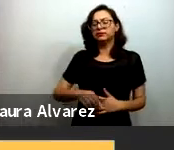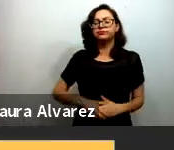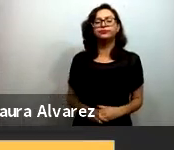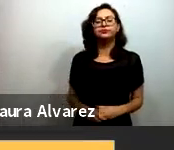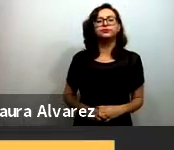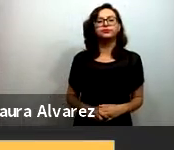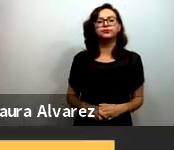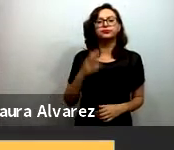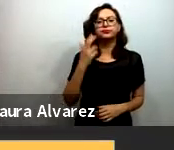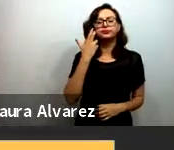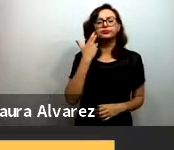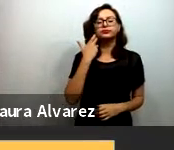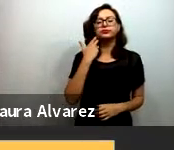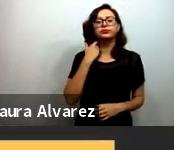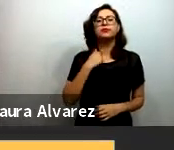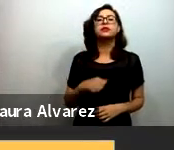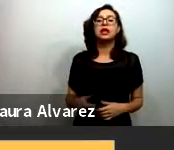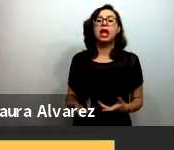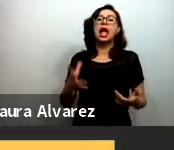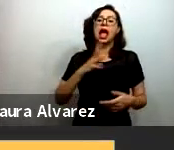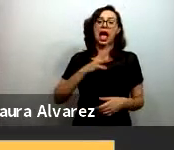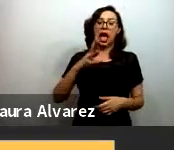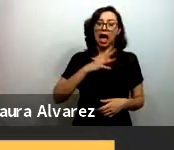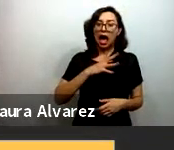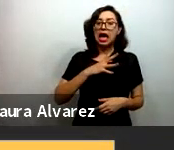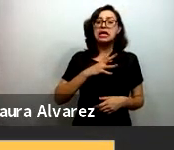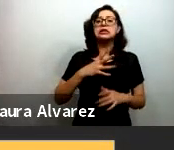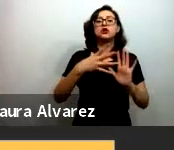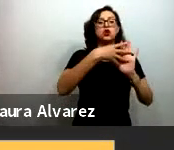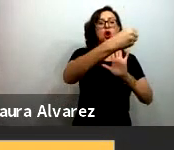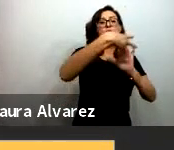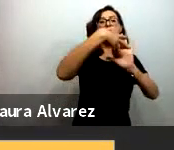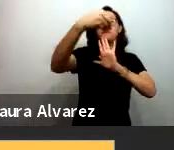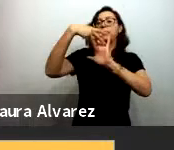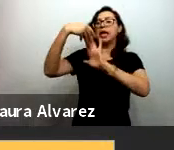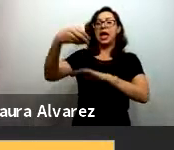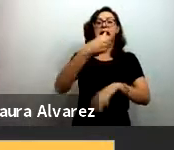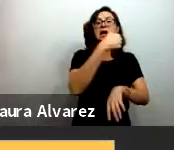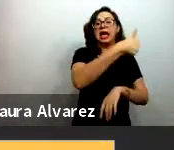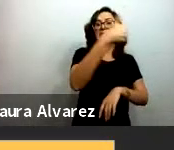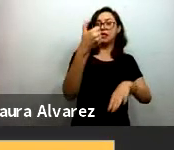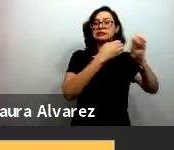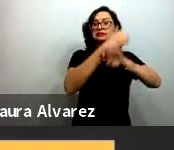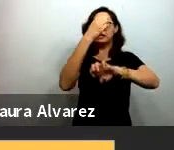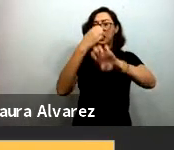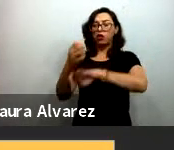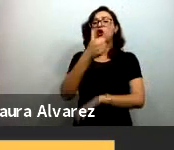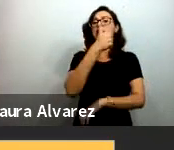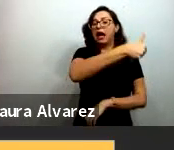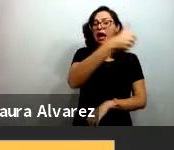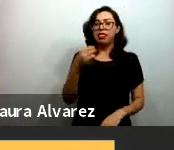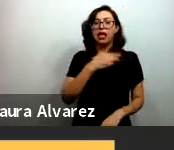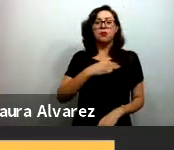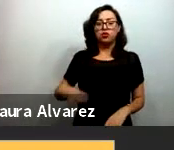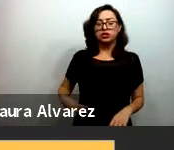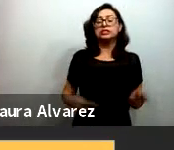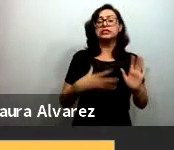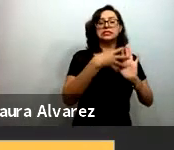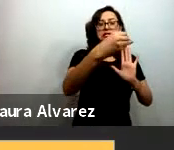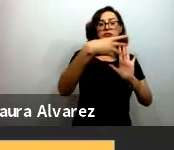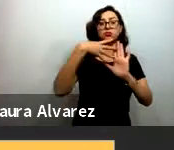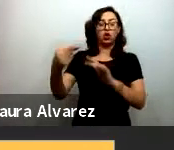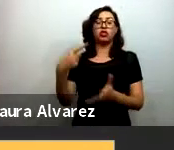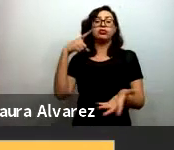tiene sistemas réplica en los estados y también en los municipios dentro de este sistema se organizan